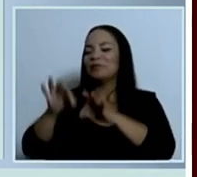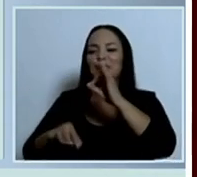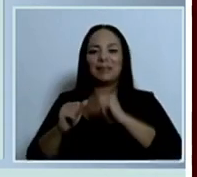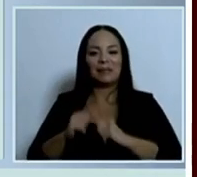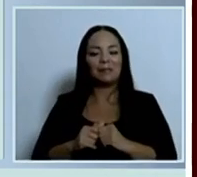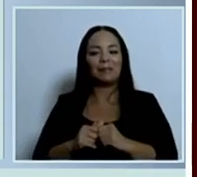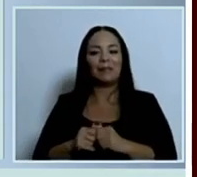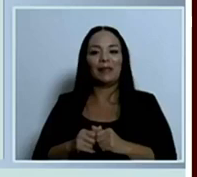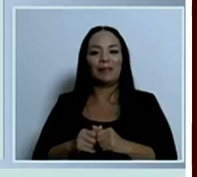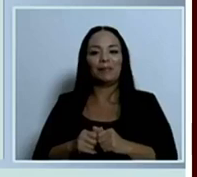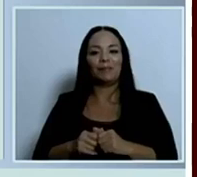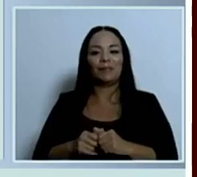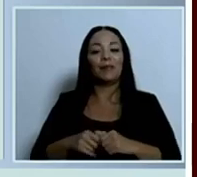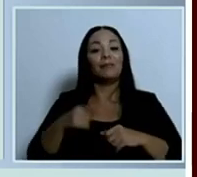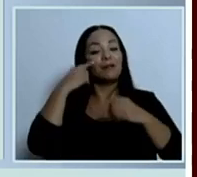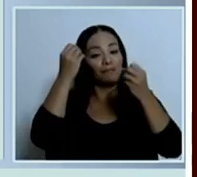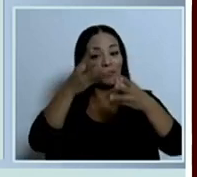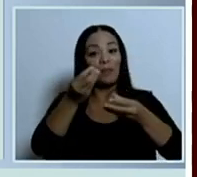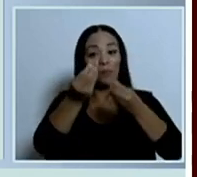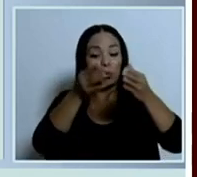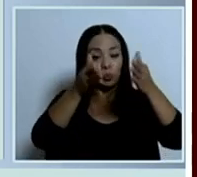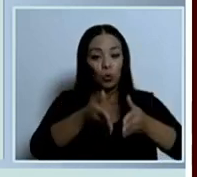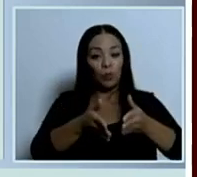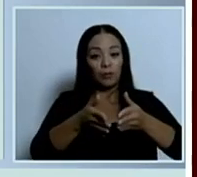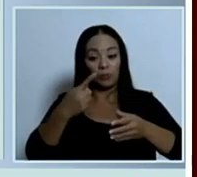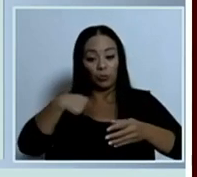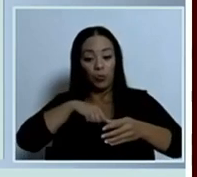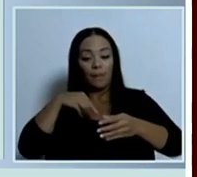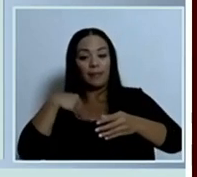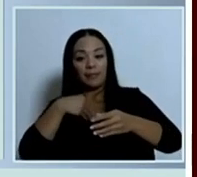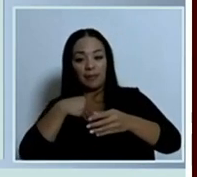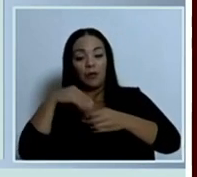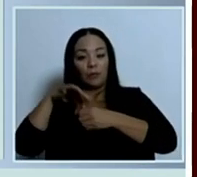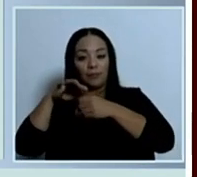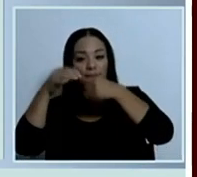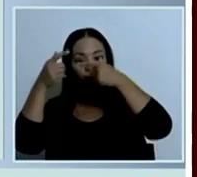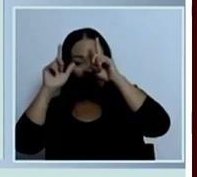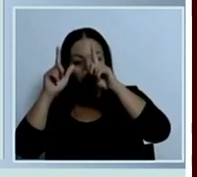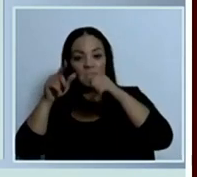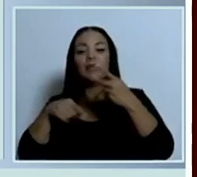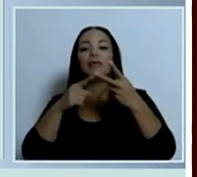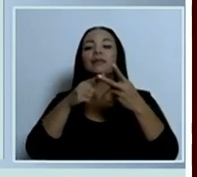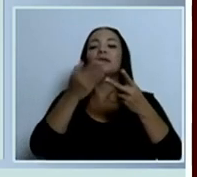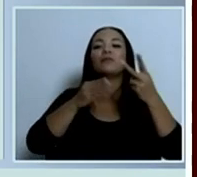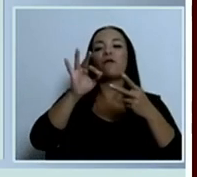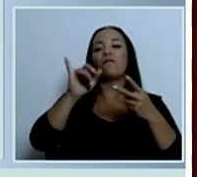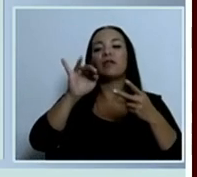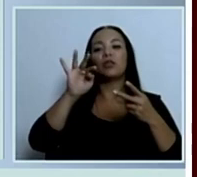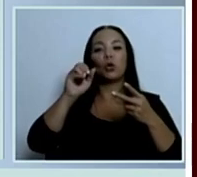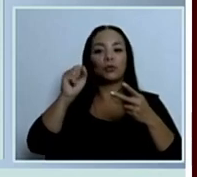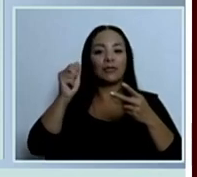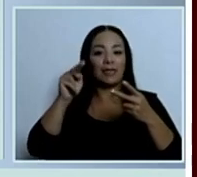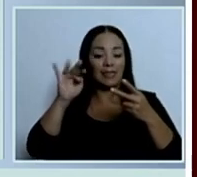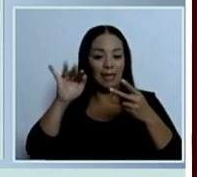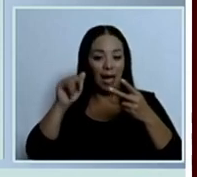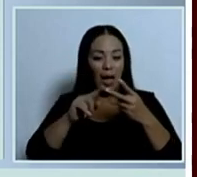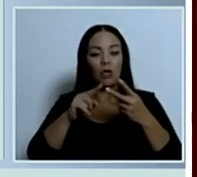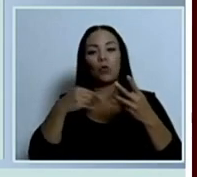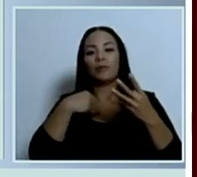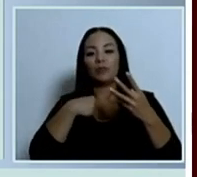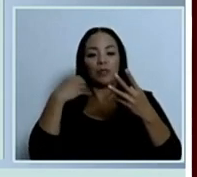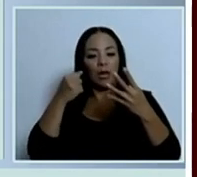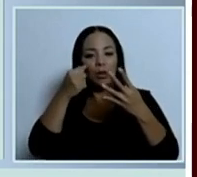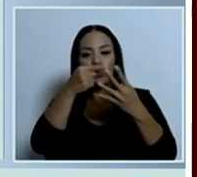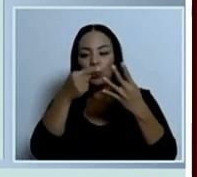productores que parte del Ministerio de Agricultura y Ganadería, del Servicio Vitosanitario del Estado, del Minad y de Salud, nosotros hemos hecho todo el trabajo